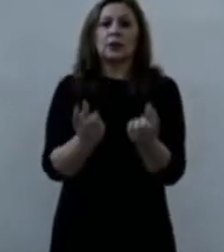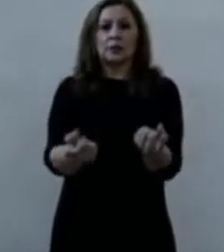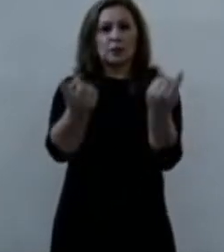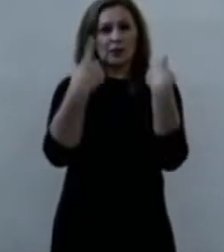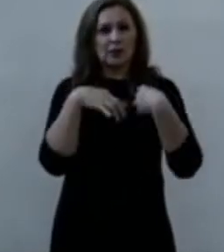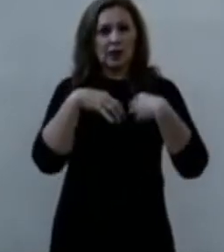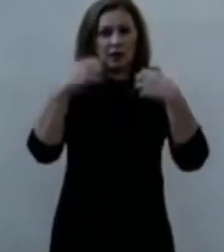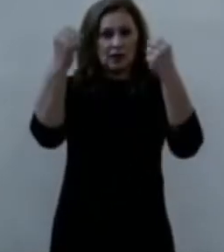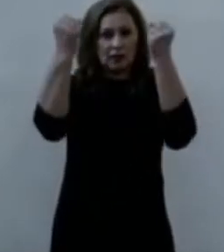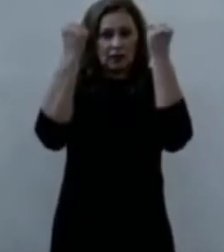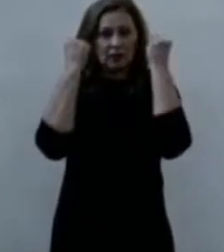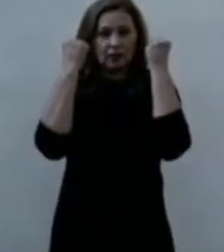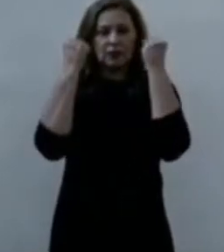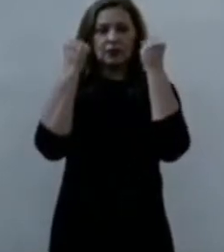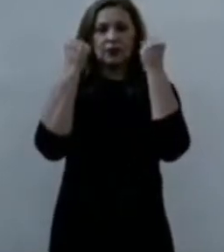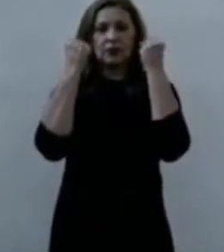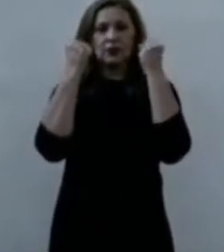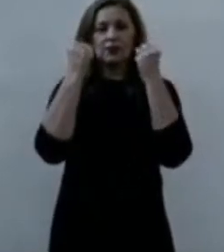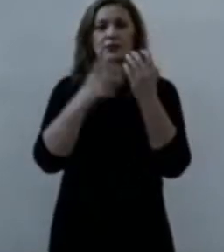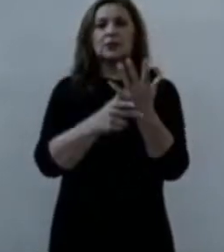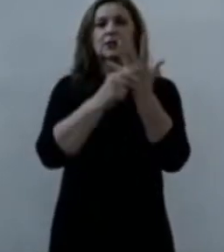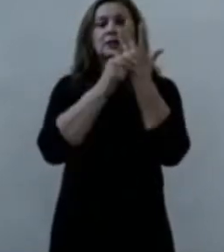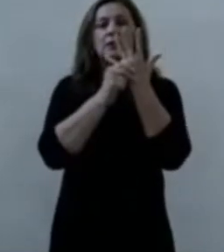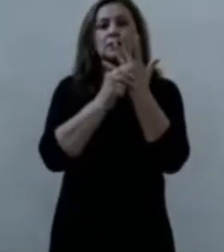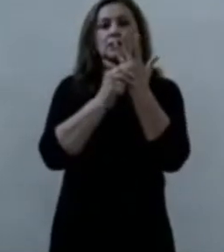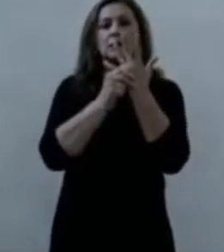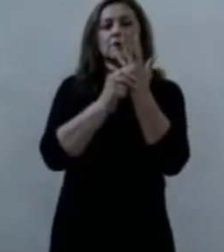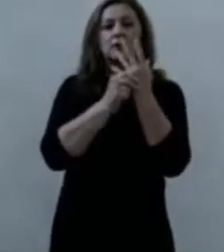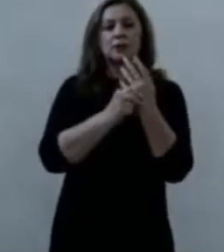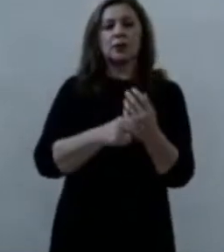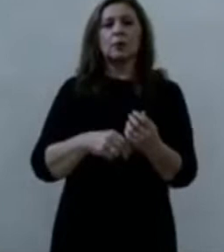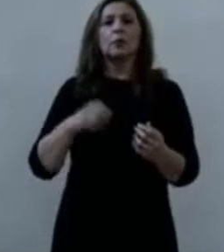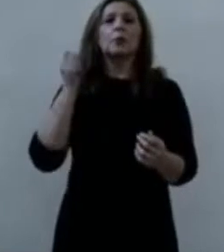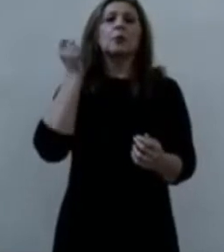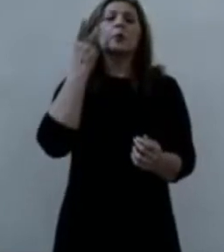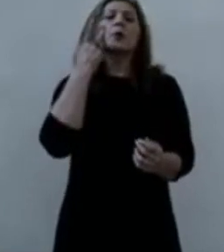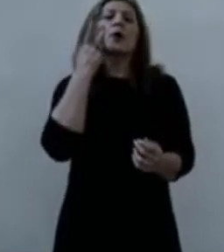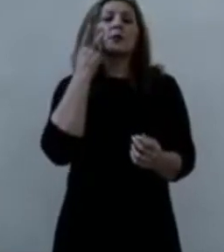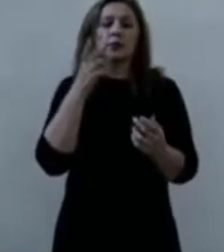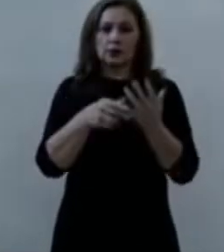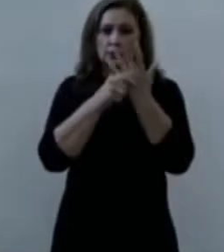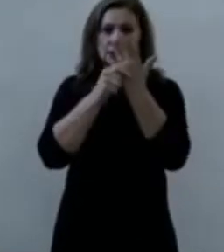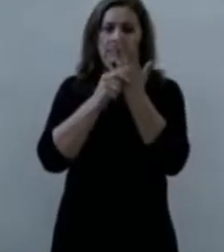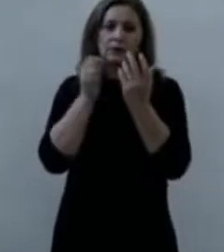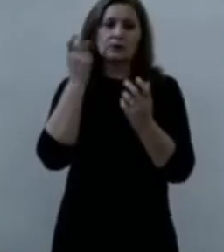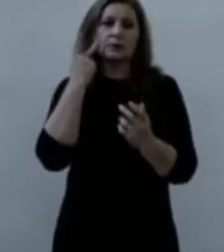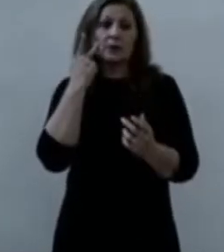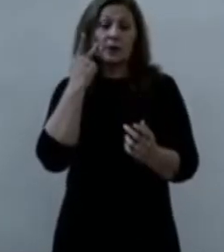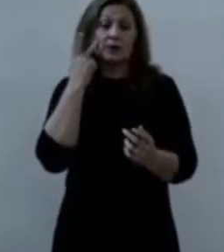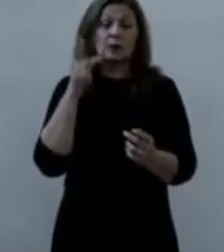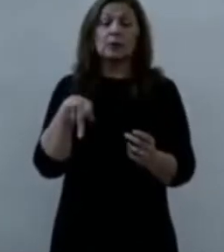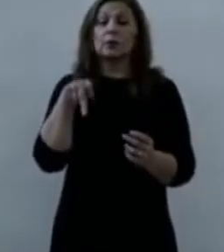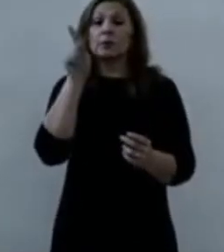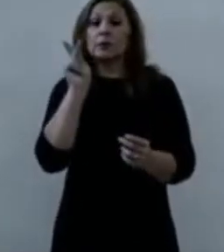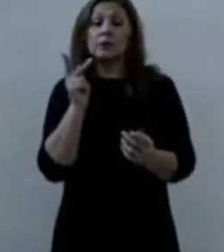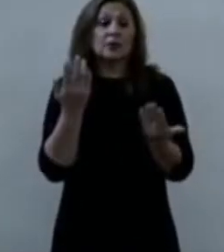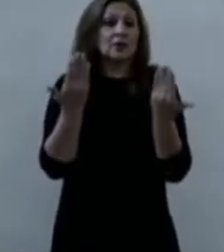Palabras que dice de sí mismo el apóstol Pablo, pero que sin duda,